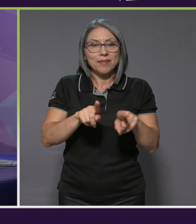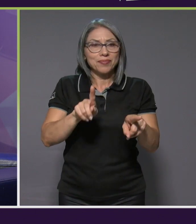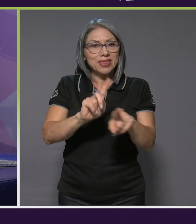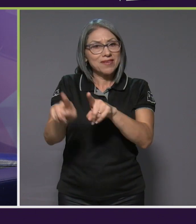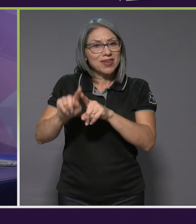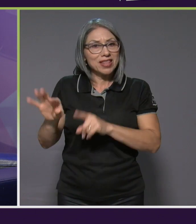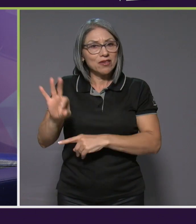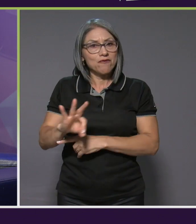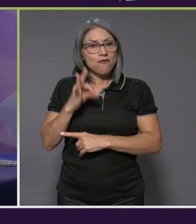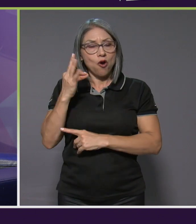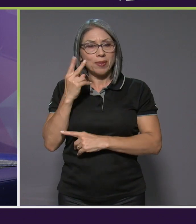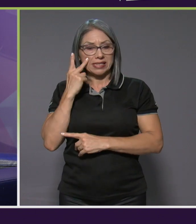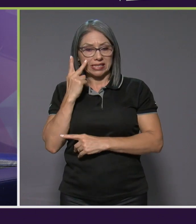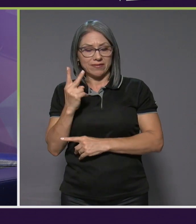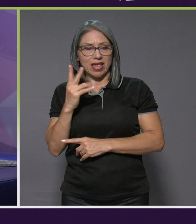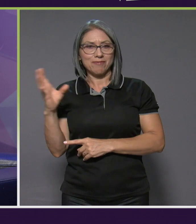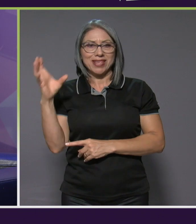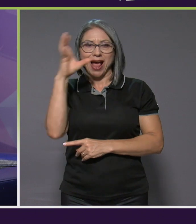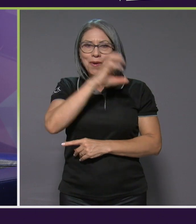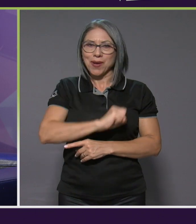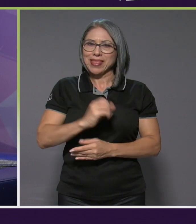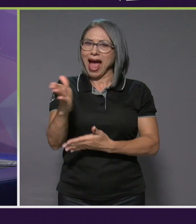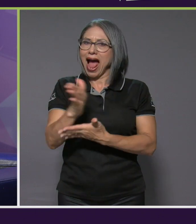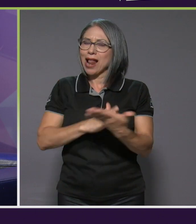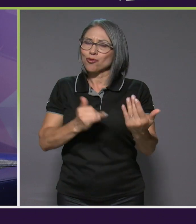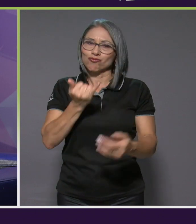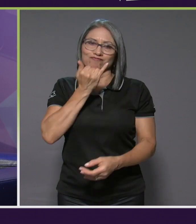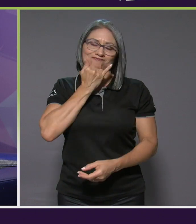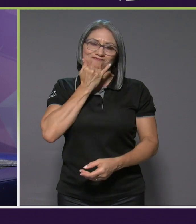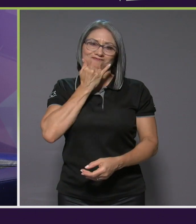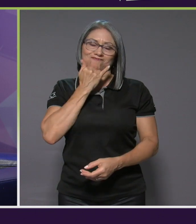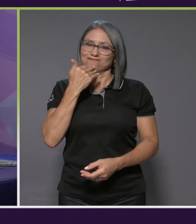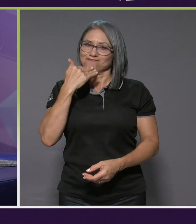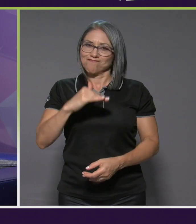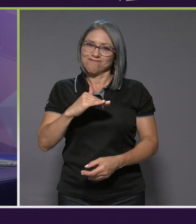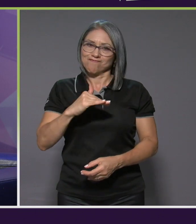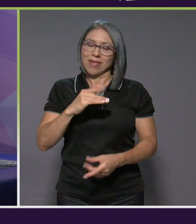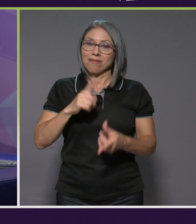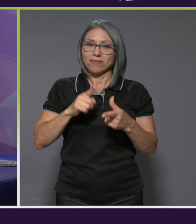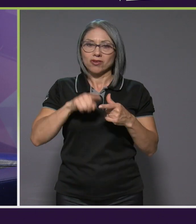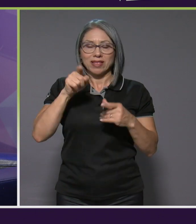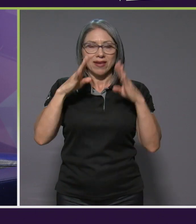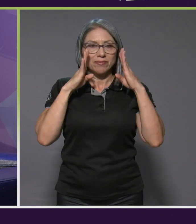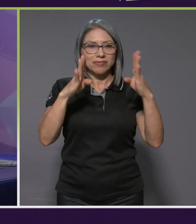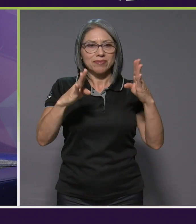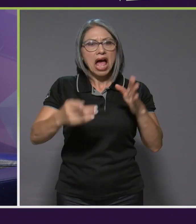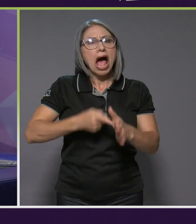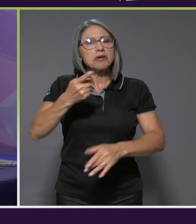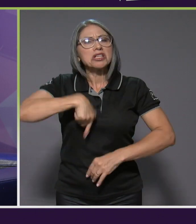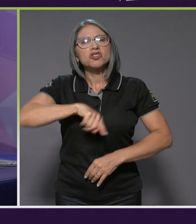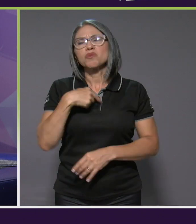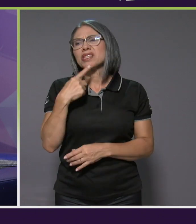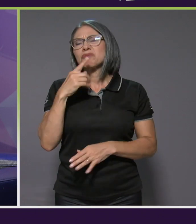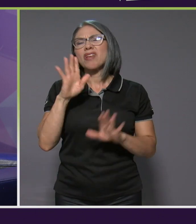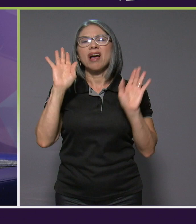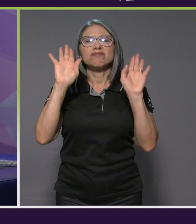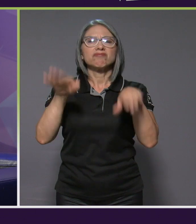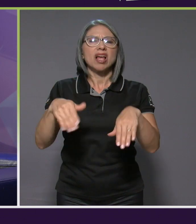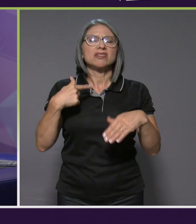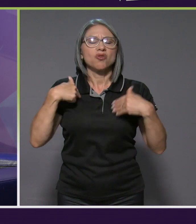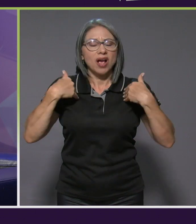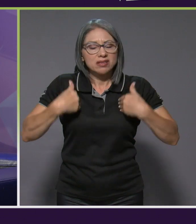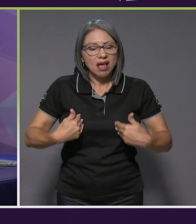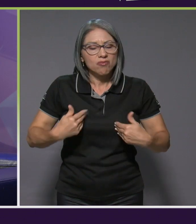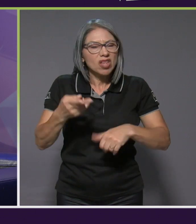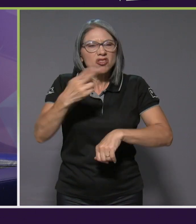algo no está bien. Entonces ese tipo de cosas debemos prestarle atención porque a veces decimos, ay, yo estoy cansado, pero es normal, ¿verdad? Y no, no